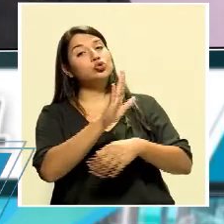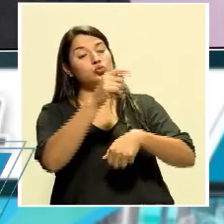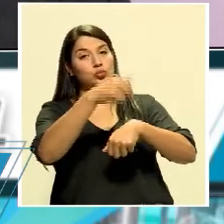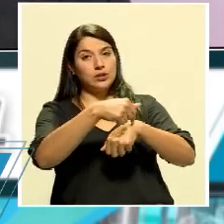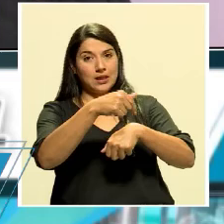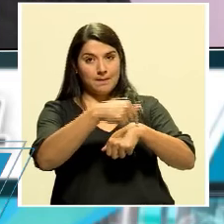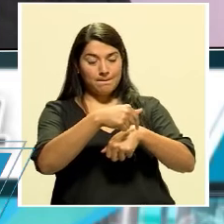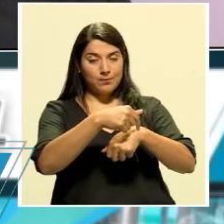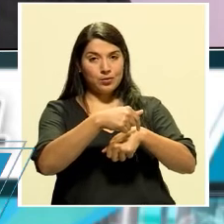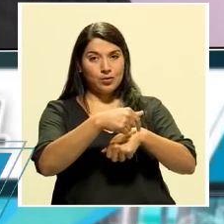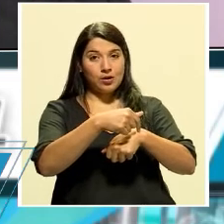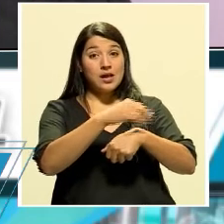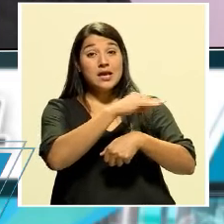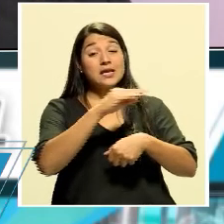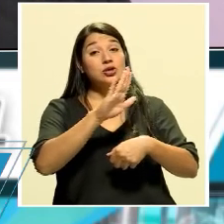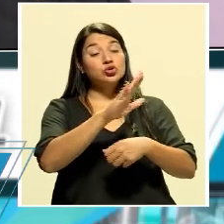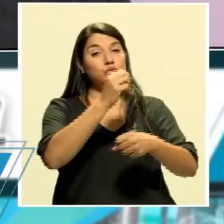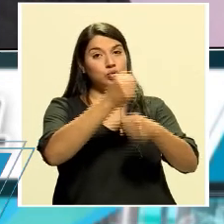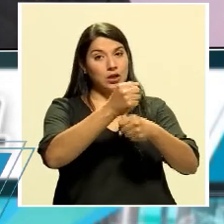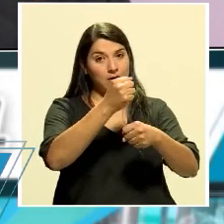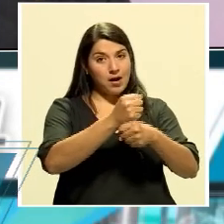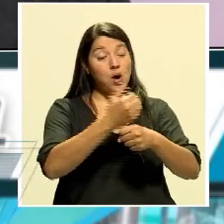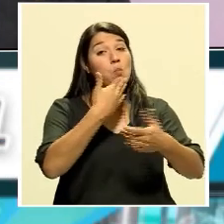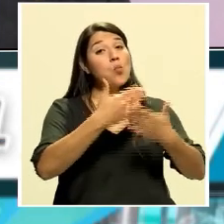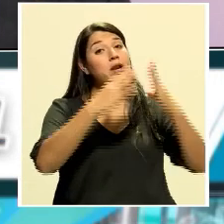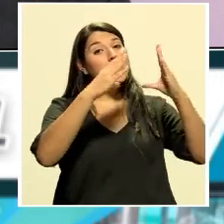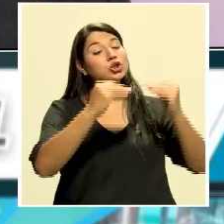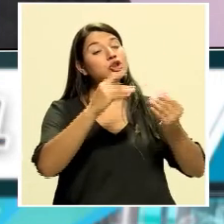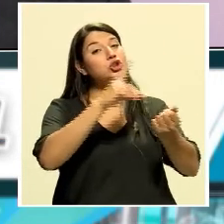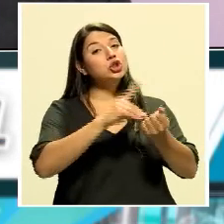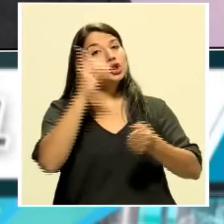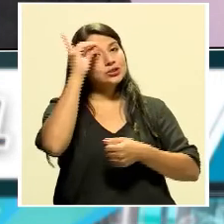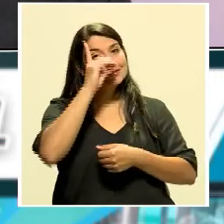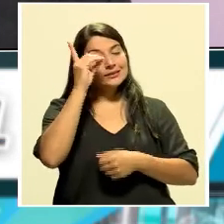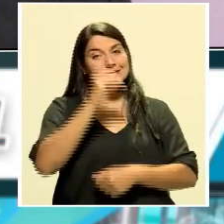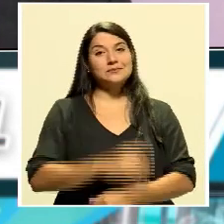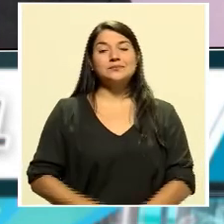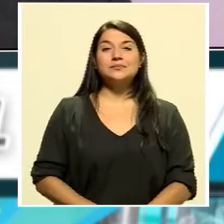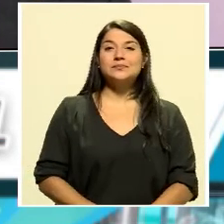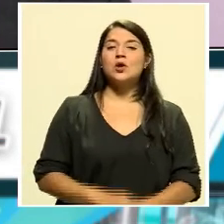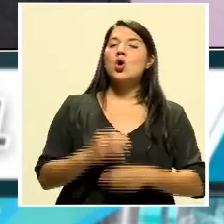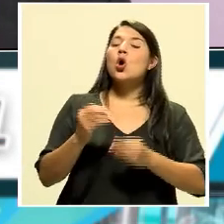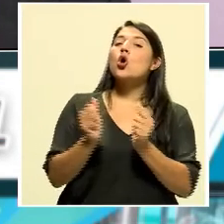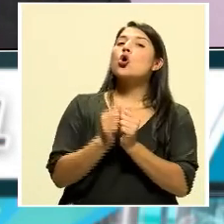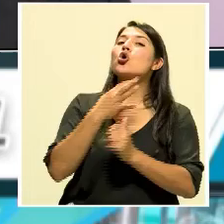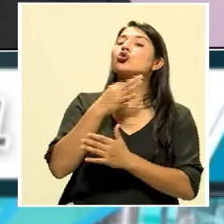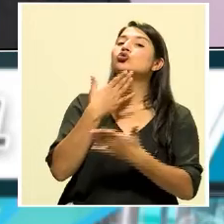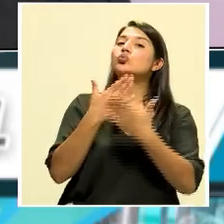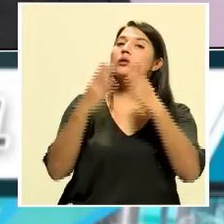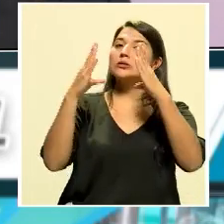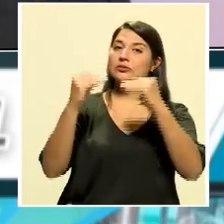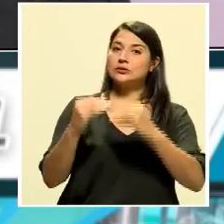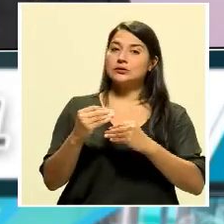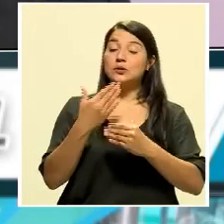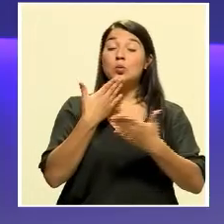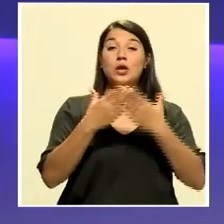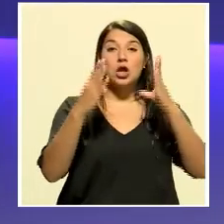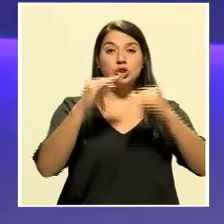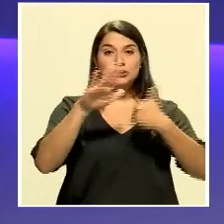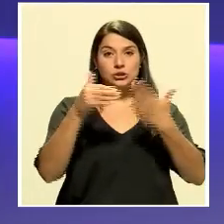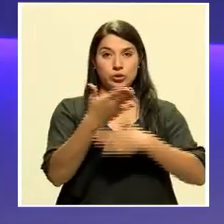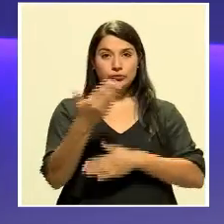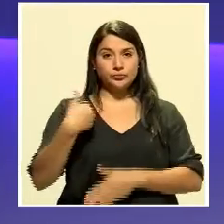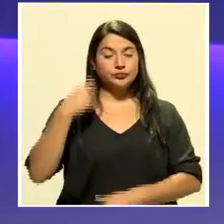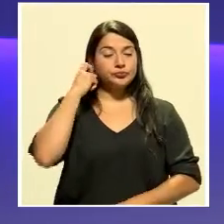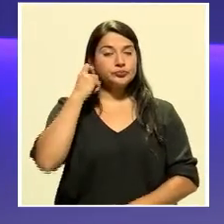dedicó y el trabajo que está haciendo. Buenas noches, doctor Salas. Mucho gusto. Buenas noches, doctor Salas. A todos, a todas.